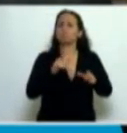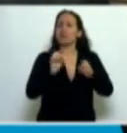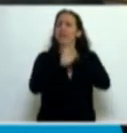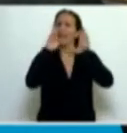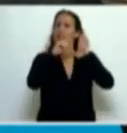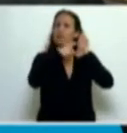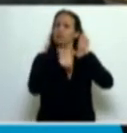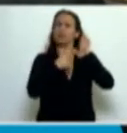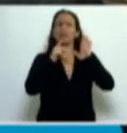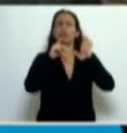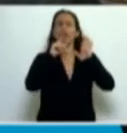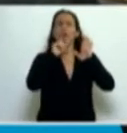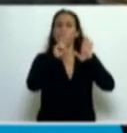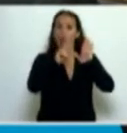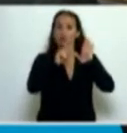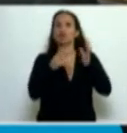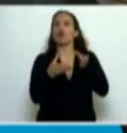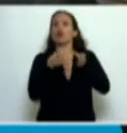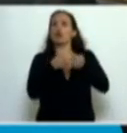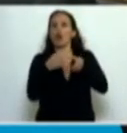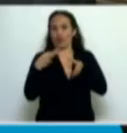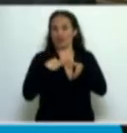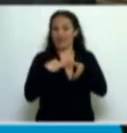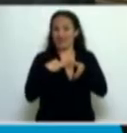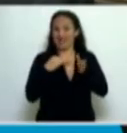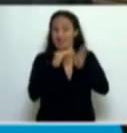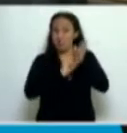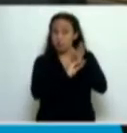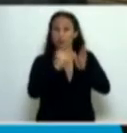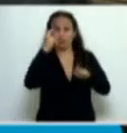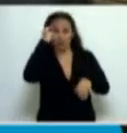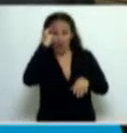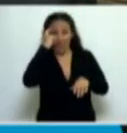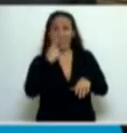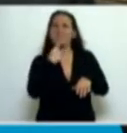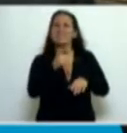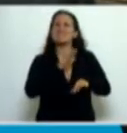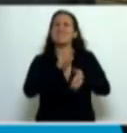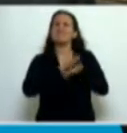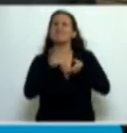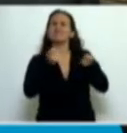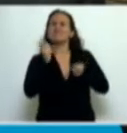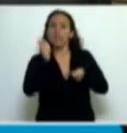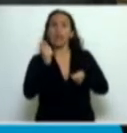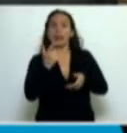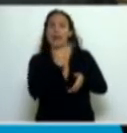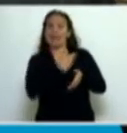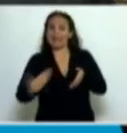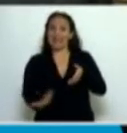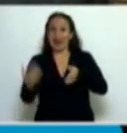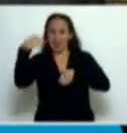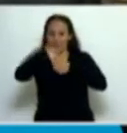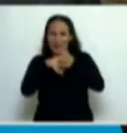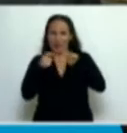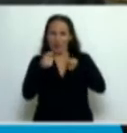236 del actual Código Civil en el inciso E, que las coloca dentro del dominio privado del Estado. Con todos